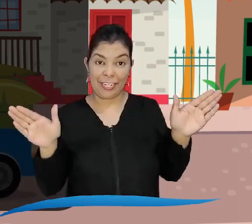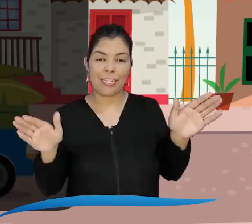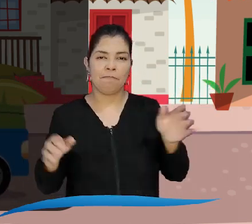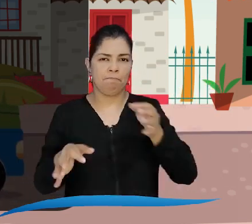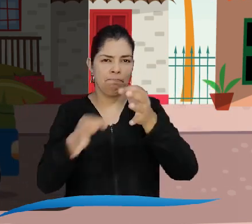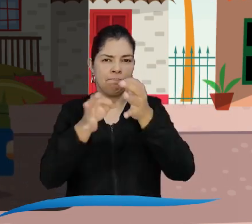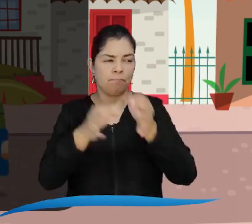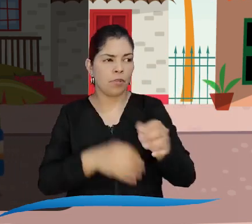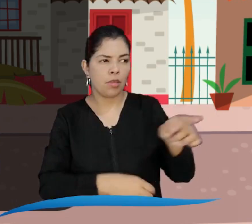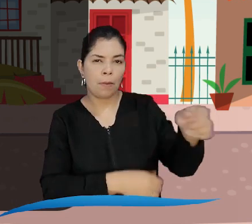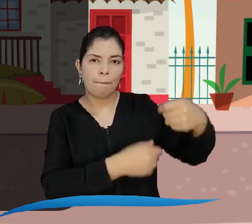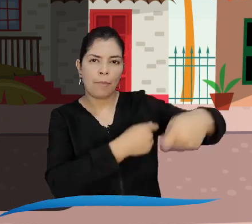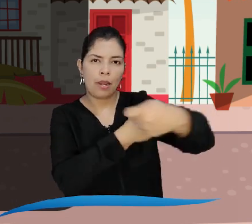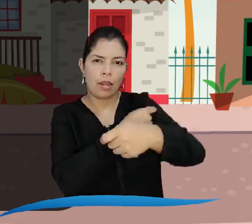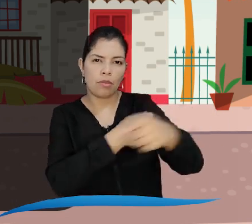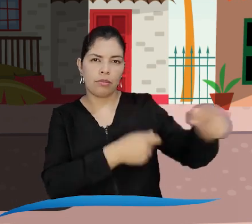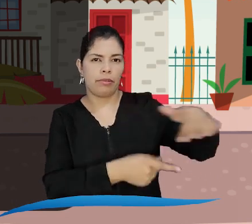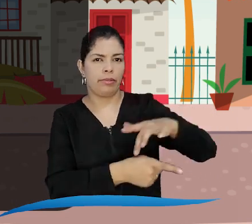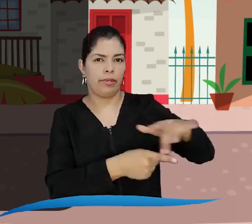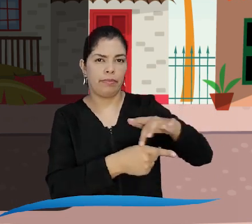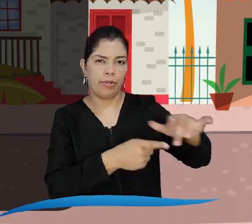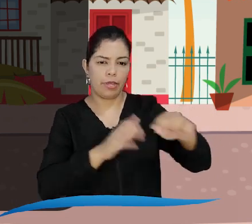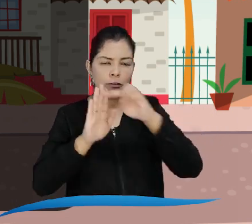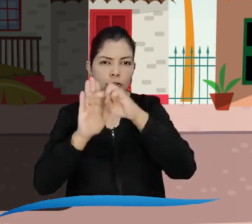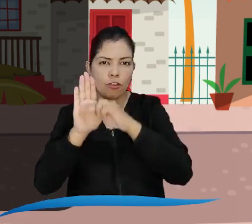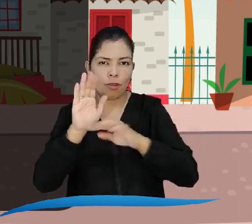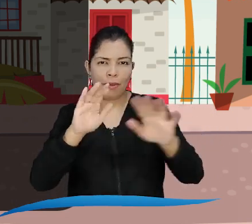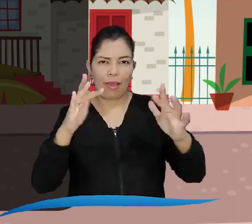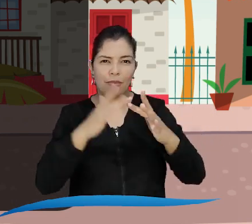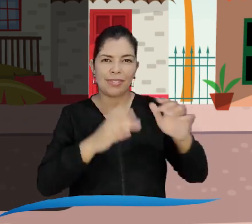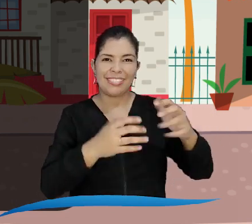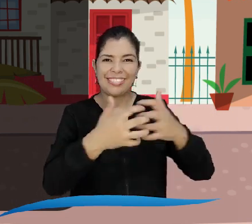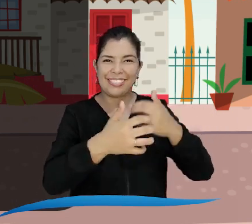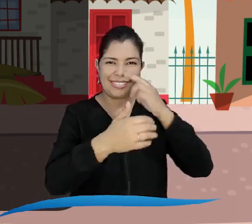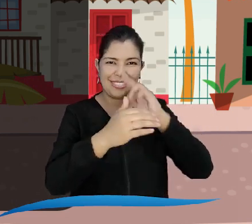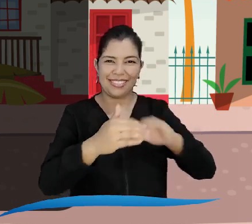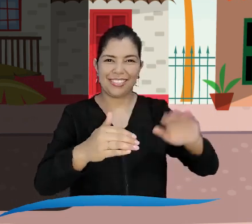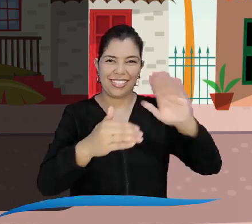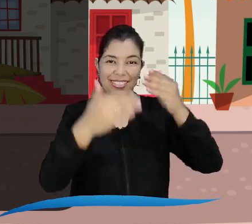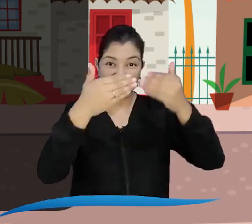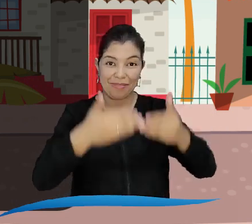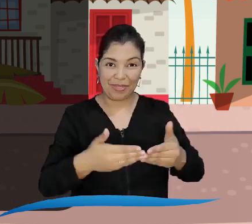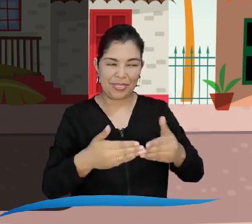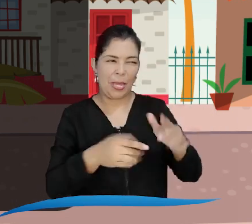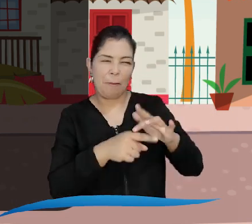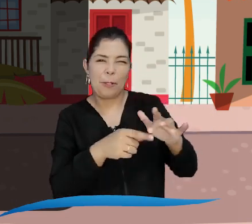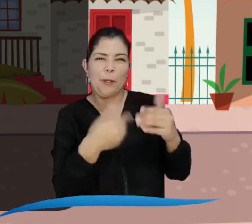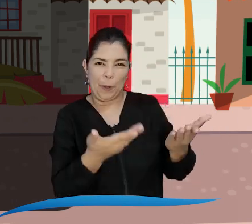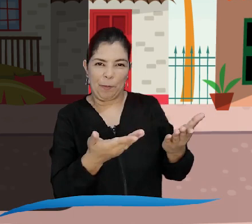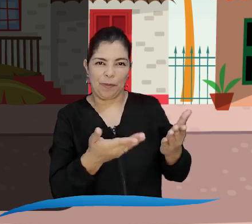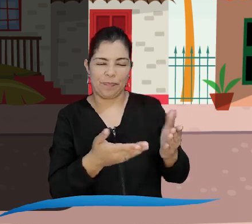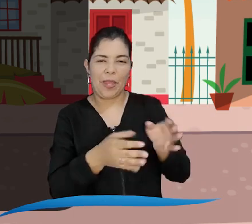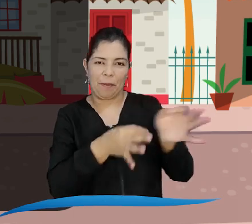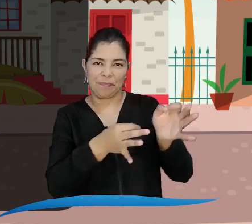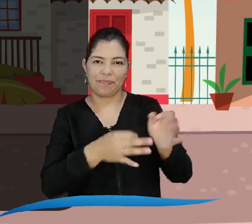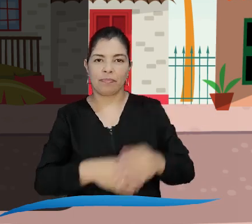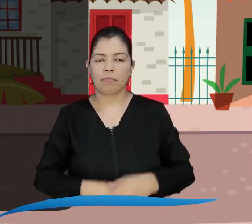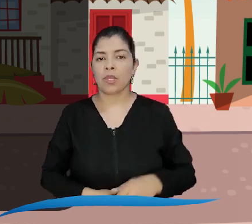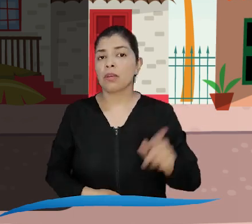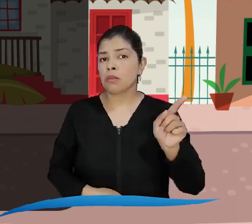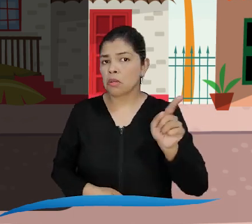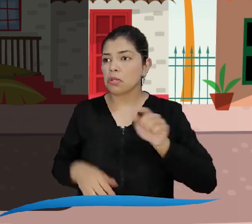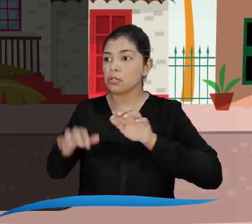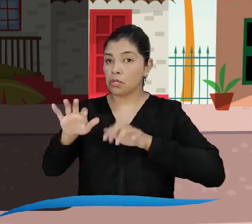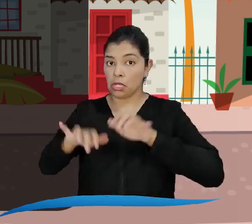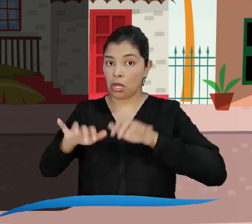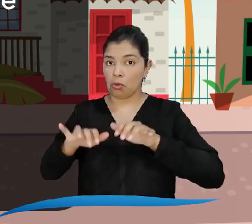forma como guiará al municipio de Los Bananos en la aplicación de las normas vigentes relacionadas con el Sistema Nacional de Discapacidad. El secretario